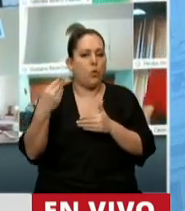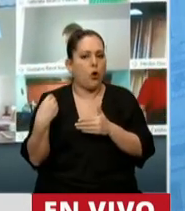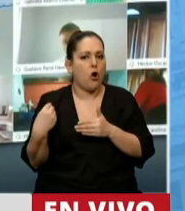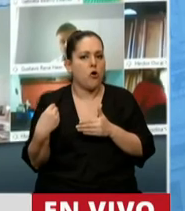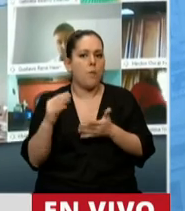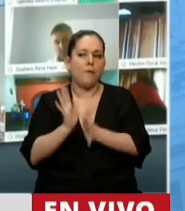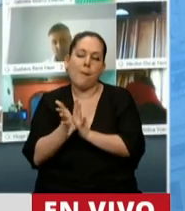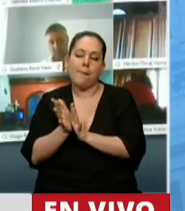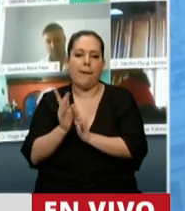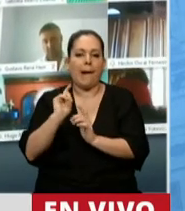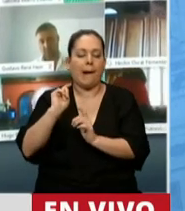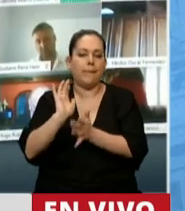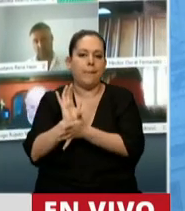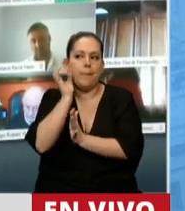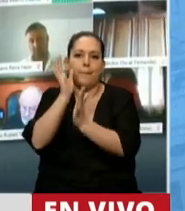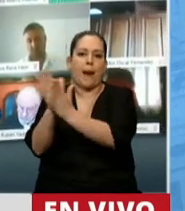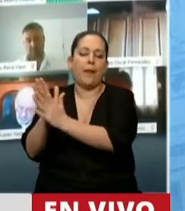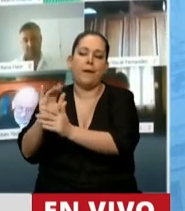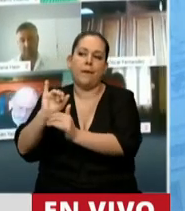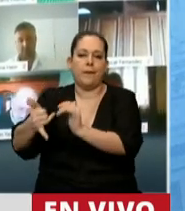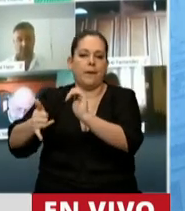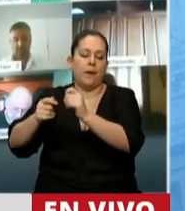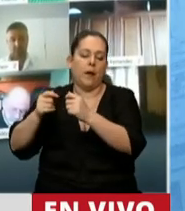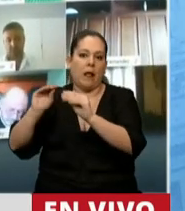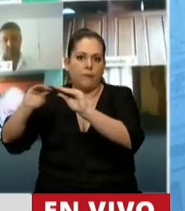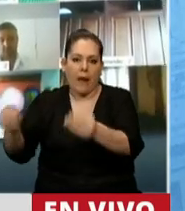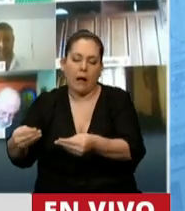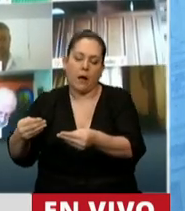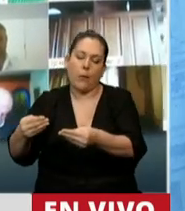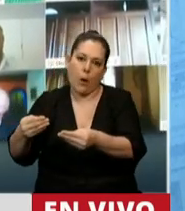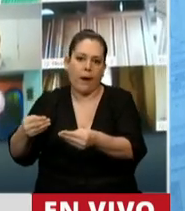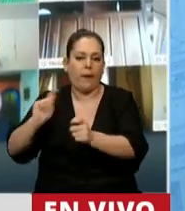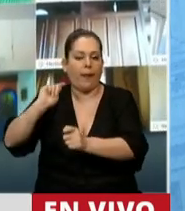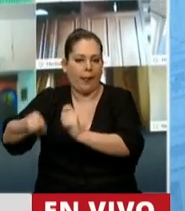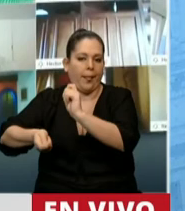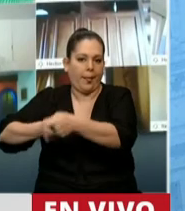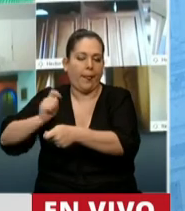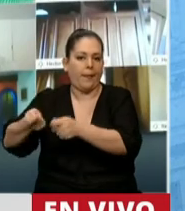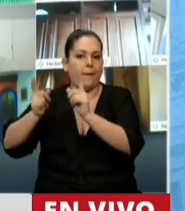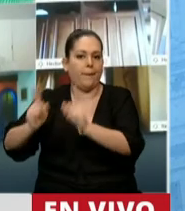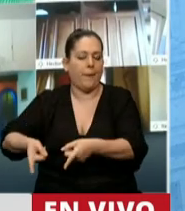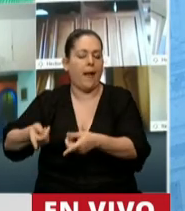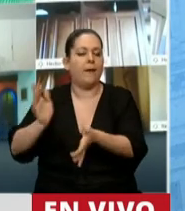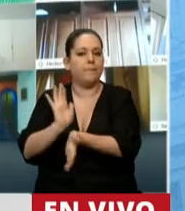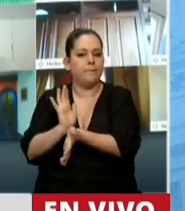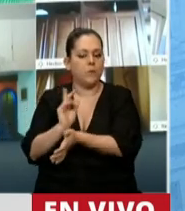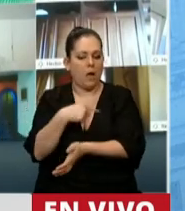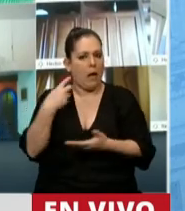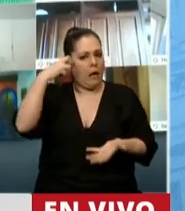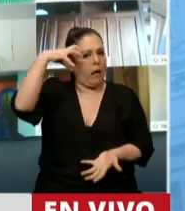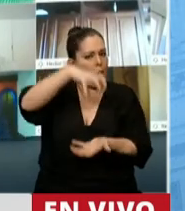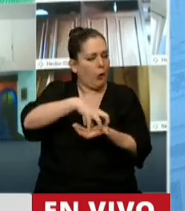en cuestiones de quiebras fraudulentas. Me parece que eso, el Congreso de la Nación, con lo que hemos trabajado,